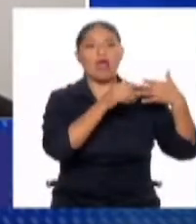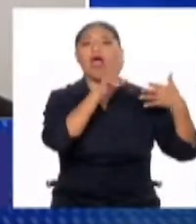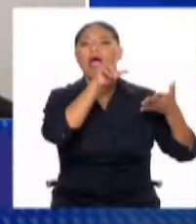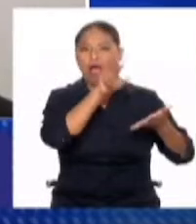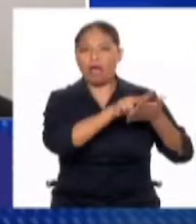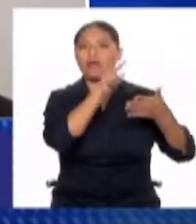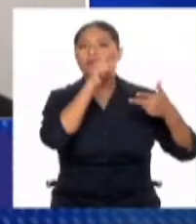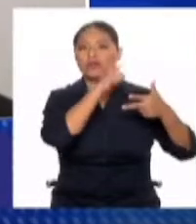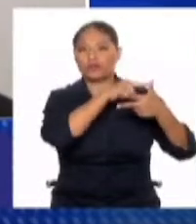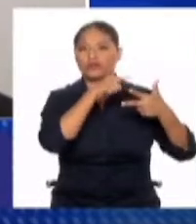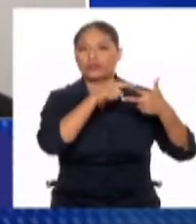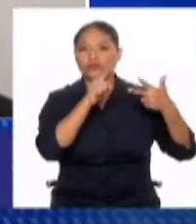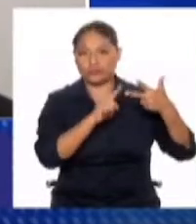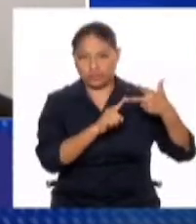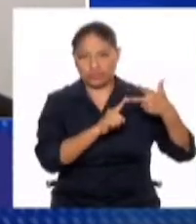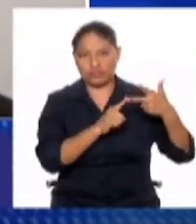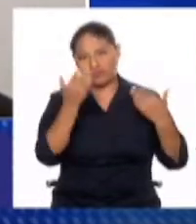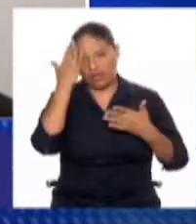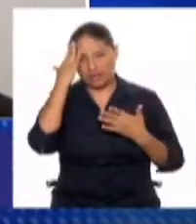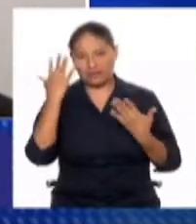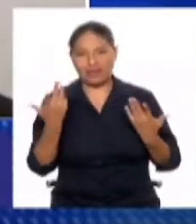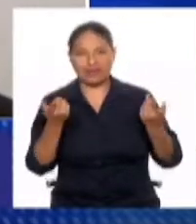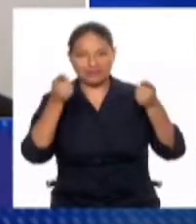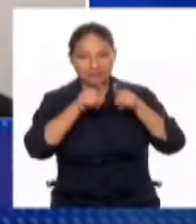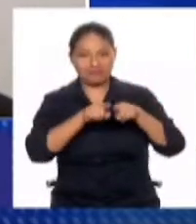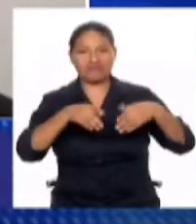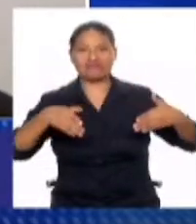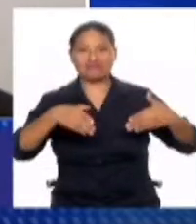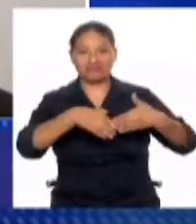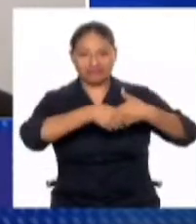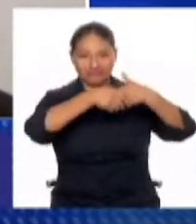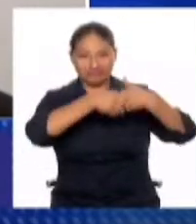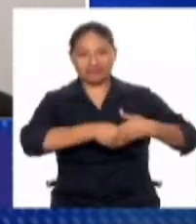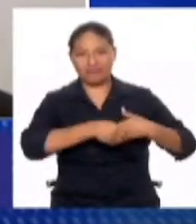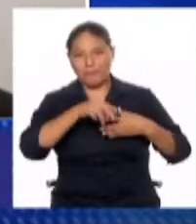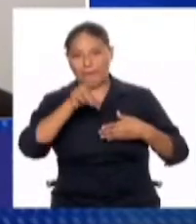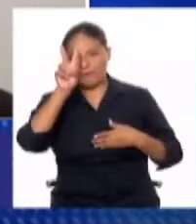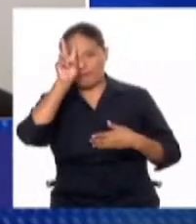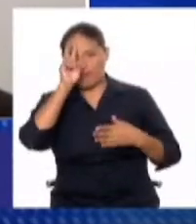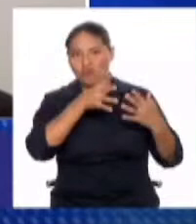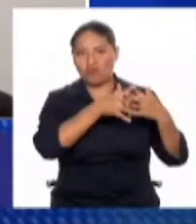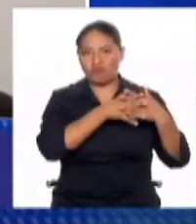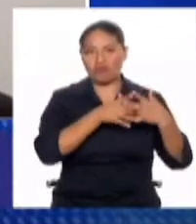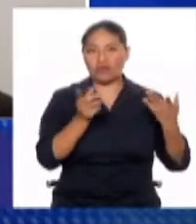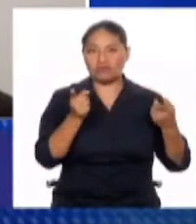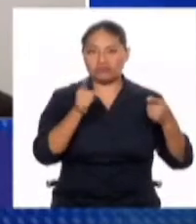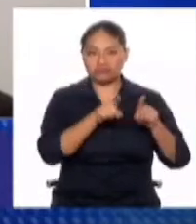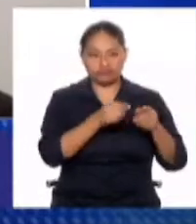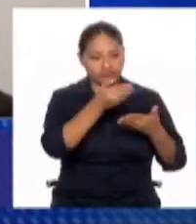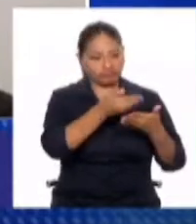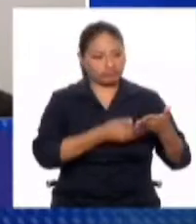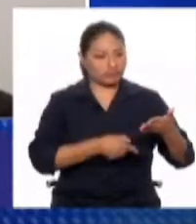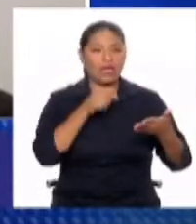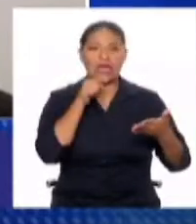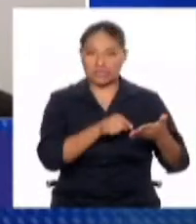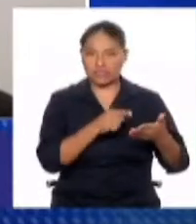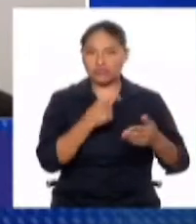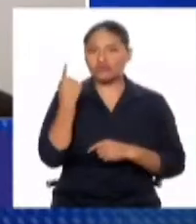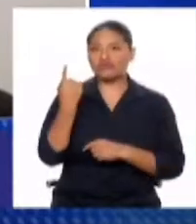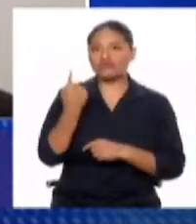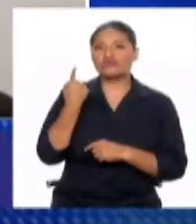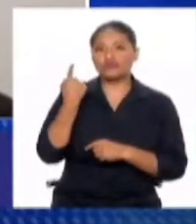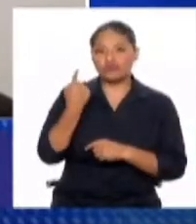temas de tratados bilaterales, en temas de extradición, el extraditable solo será